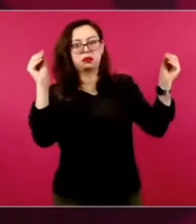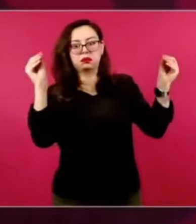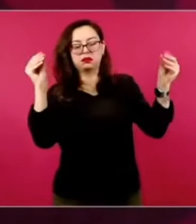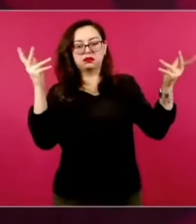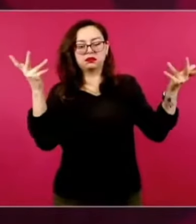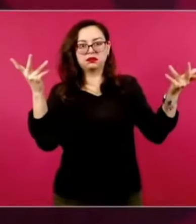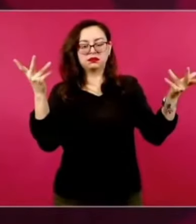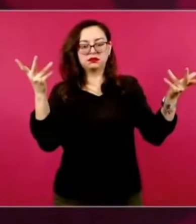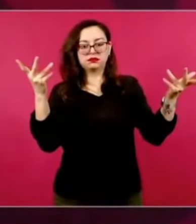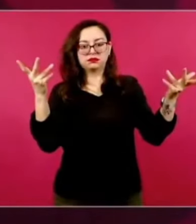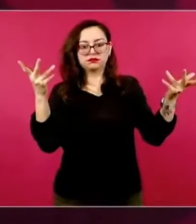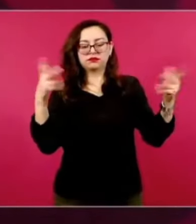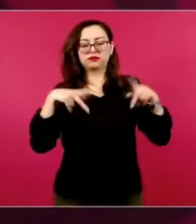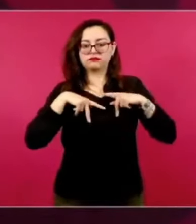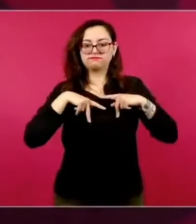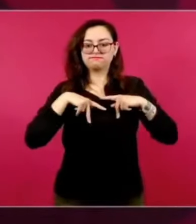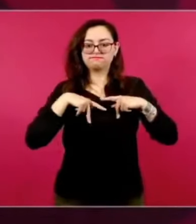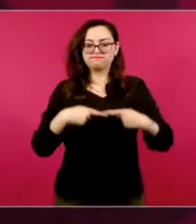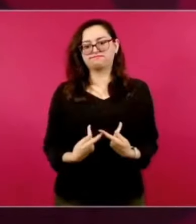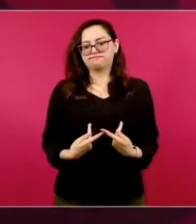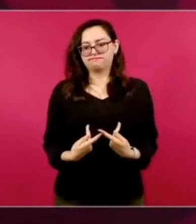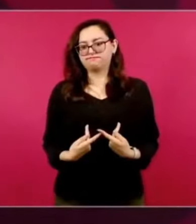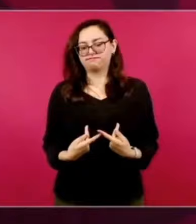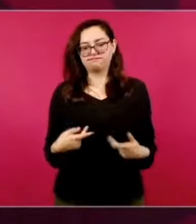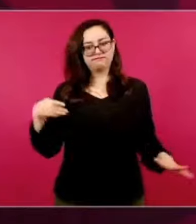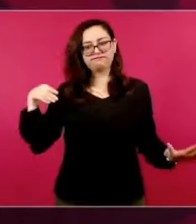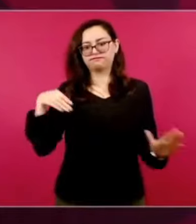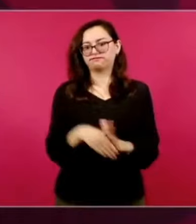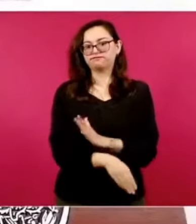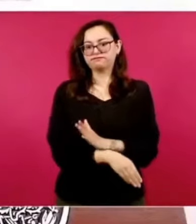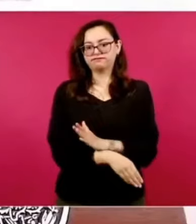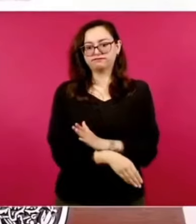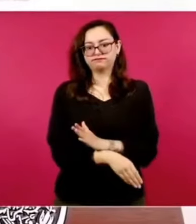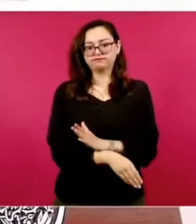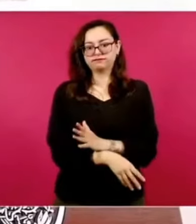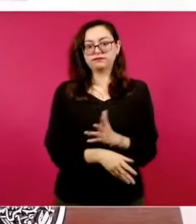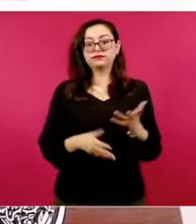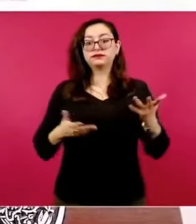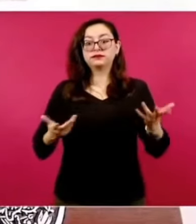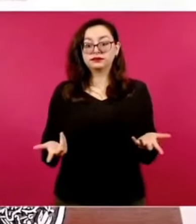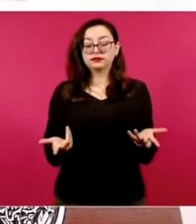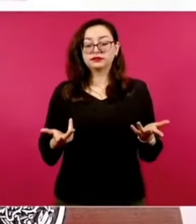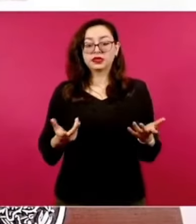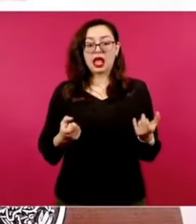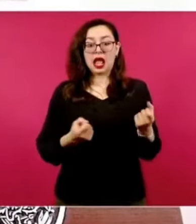debilita. Hay quienes apuestan con el uso de los medios